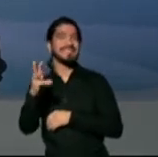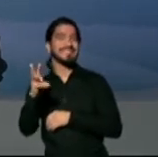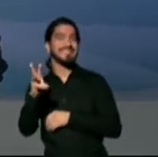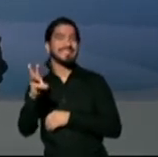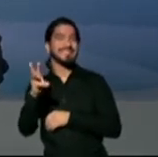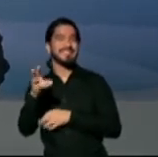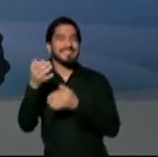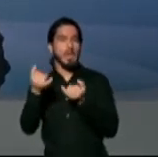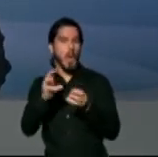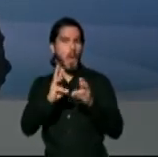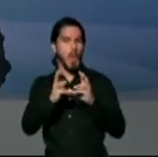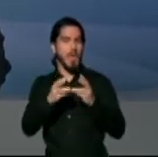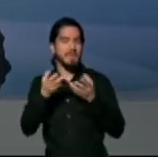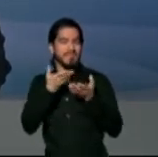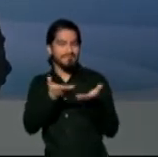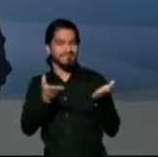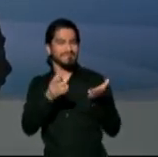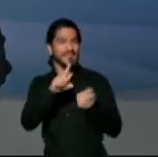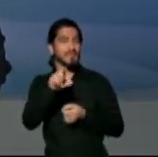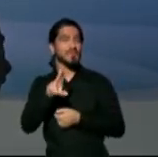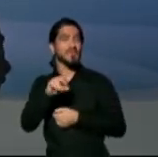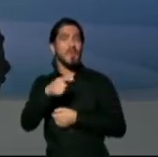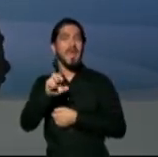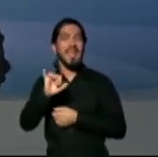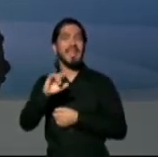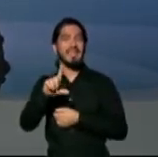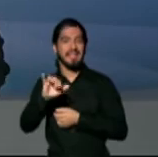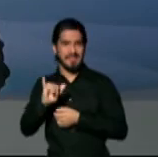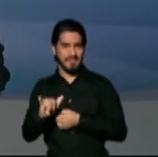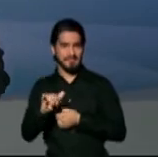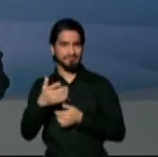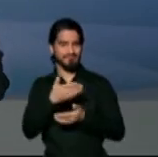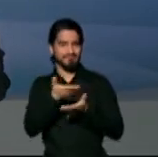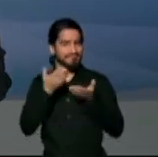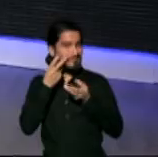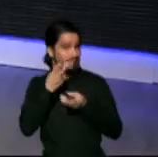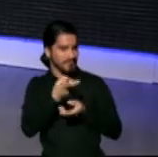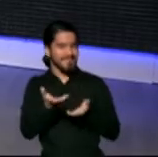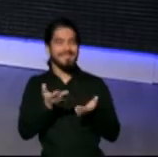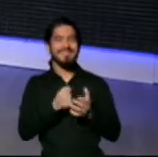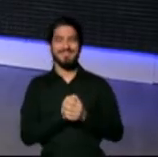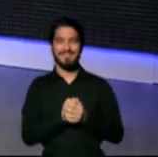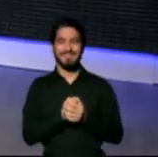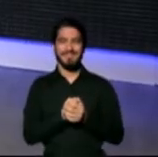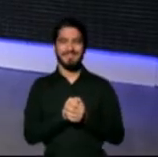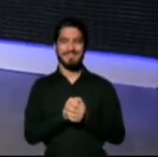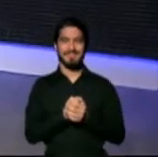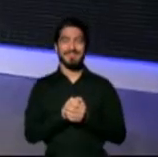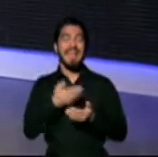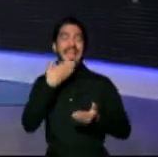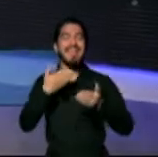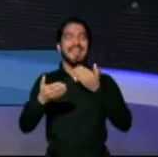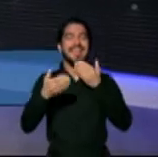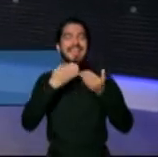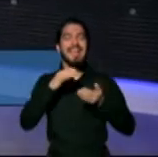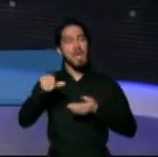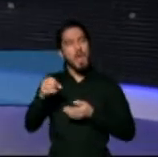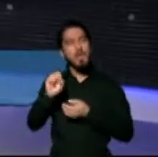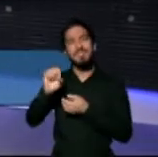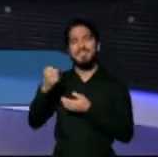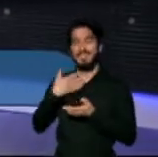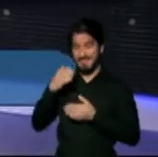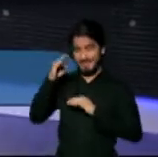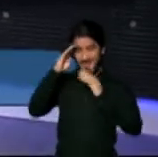nuestra meteoróloga su heili lópez belén desde el laboratorio de comunicaciones científicas adelante su heili muchas gracias jose alberto saludos amigos